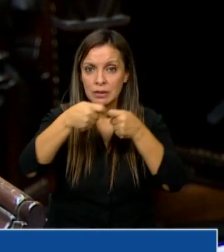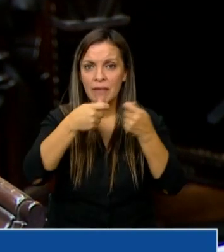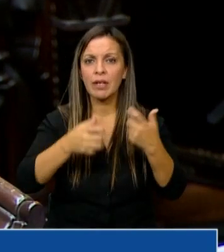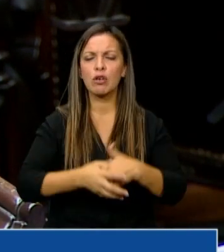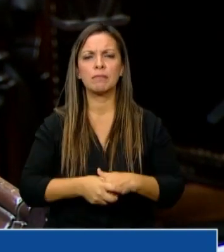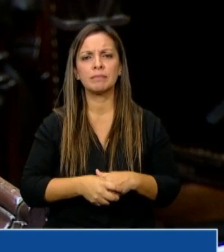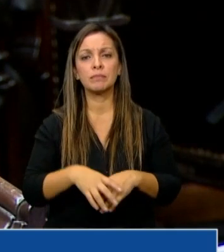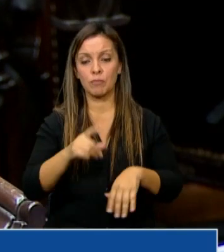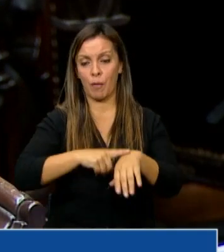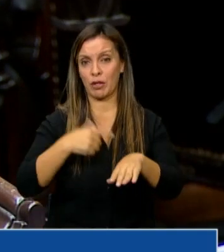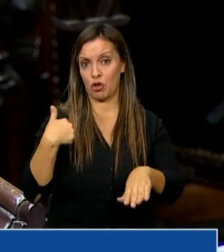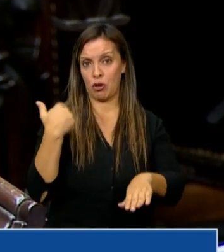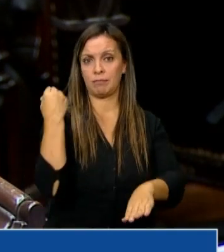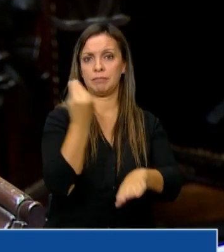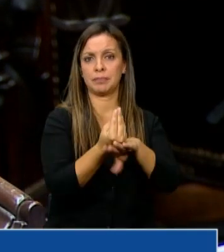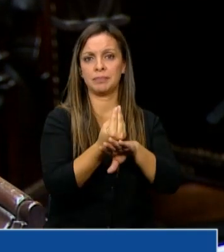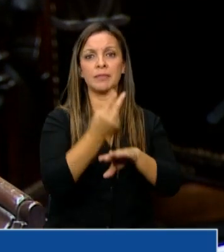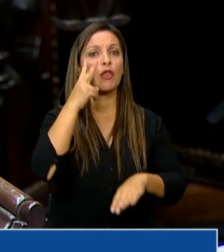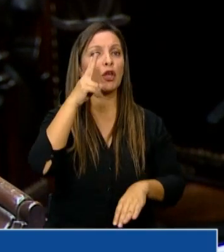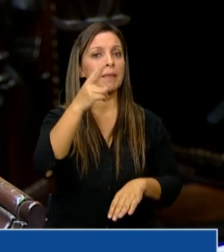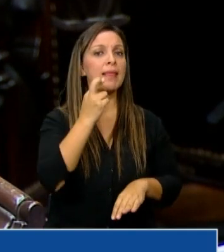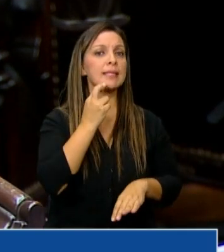asumí en el 2019,